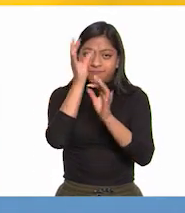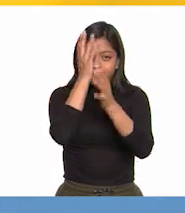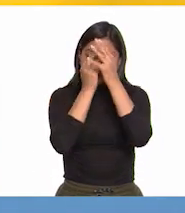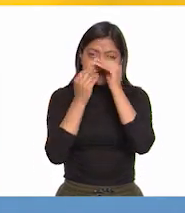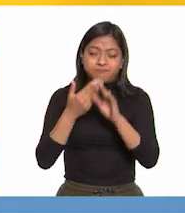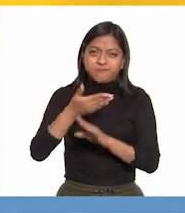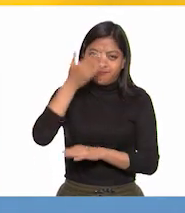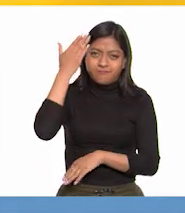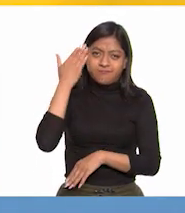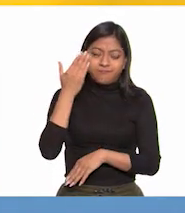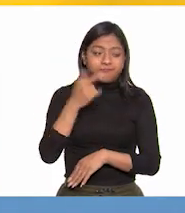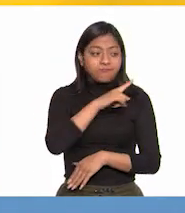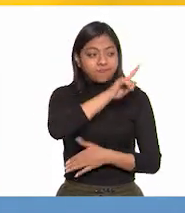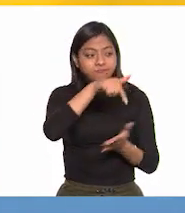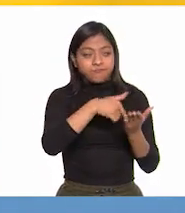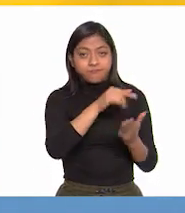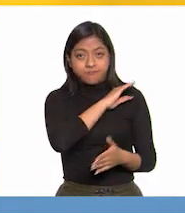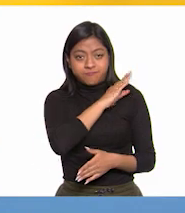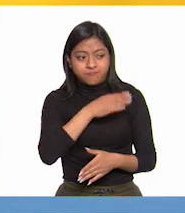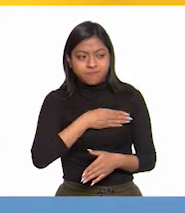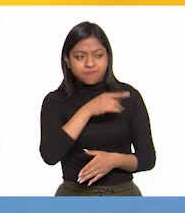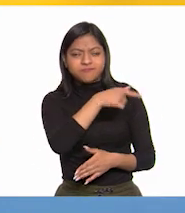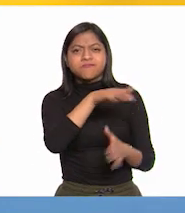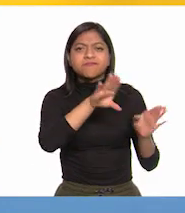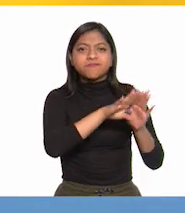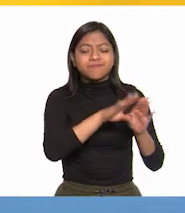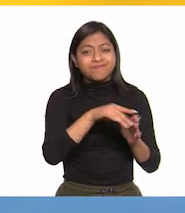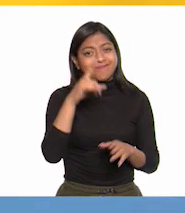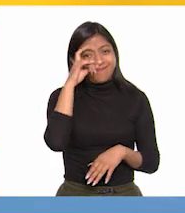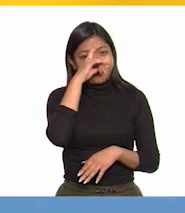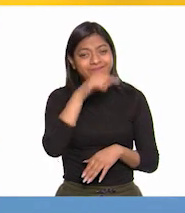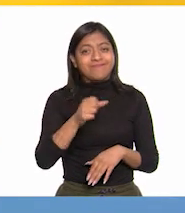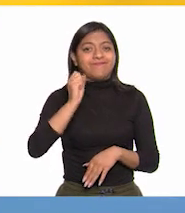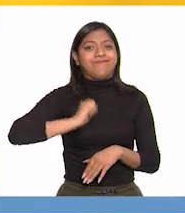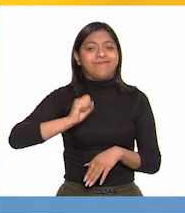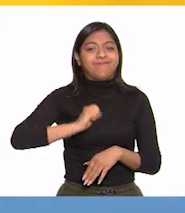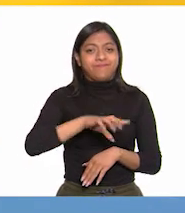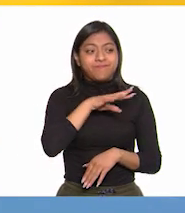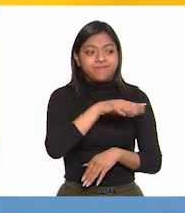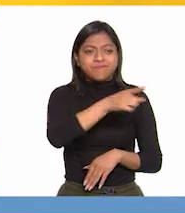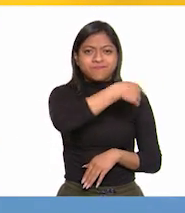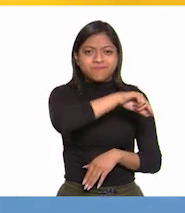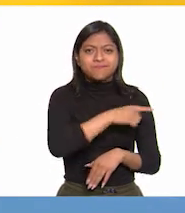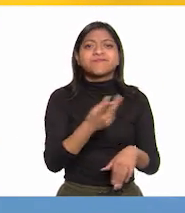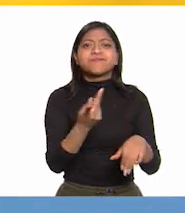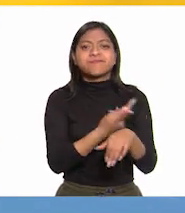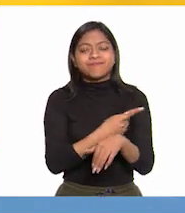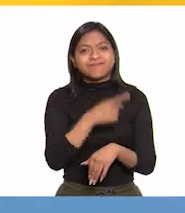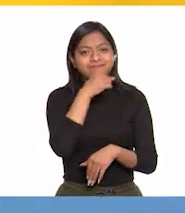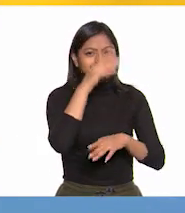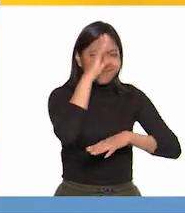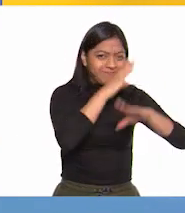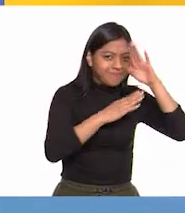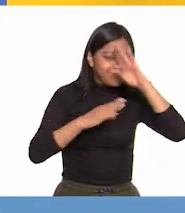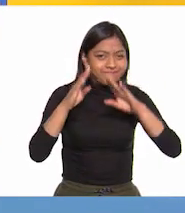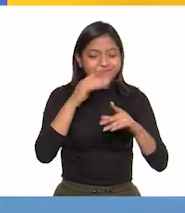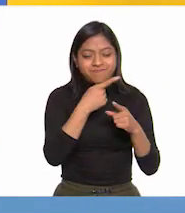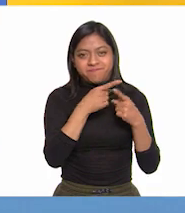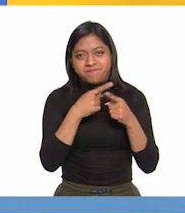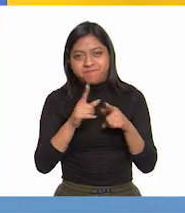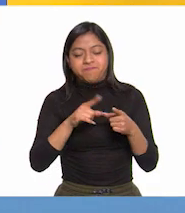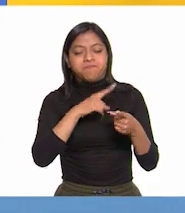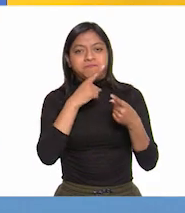situación en España no era nada fácil al iniciar el siglo XIX, pues atravesaba por una crisis en todos los órdenes.